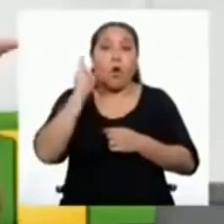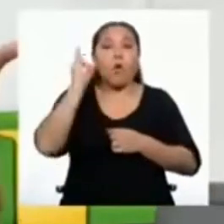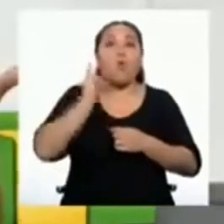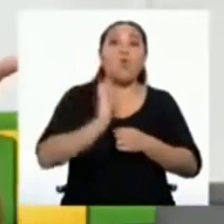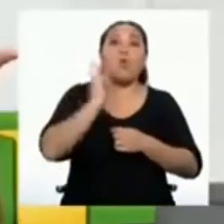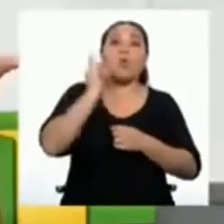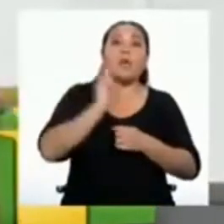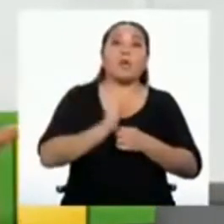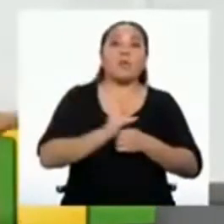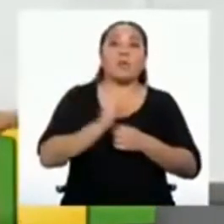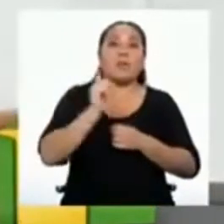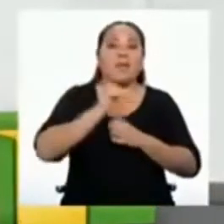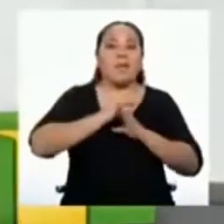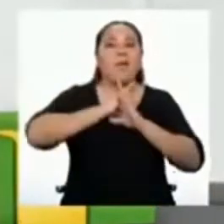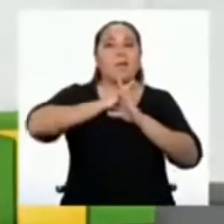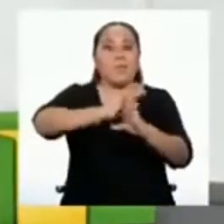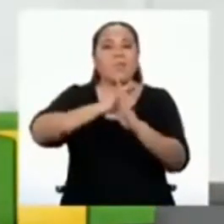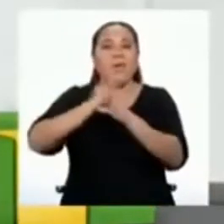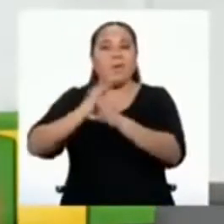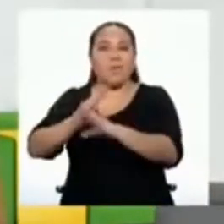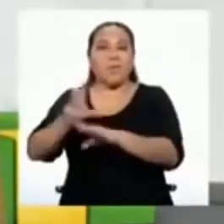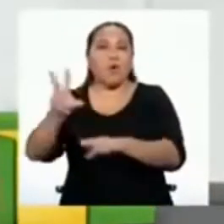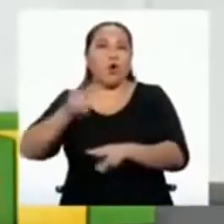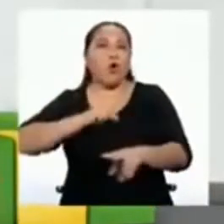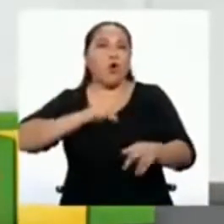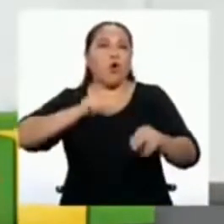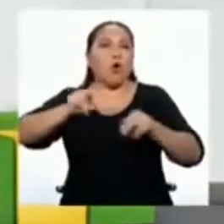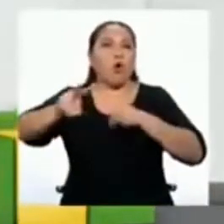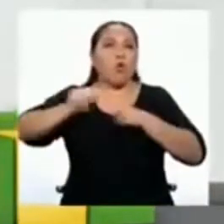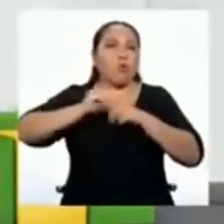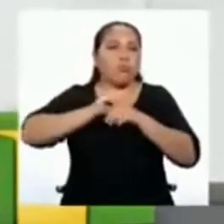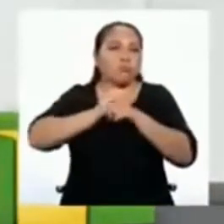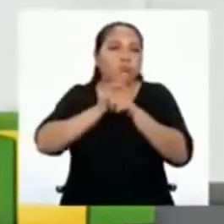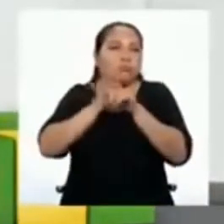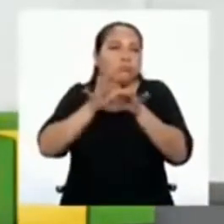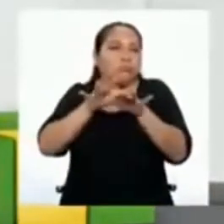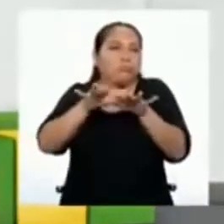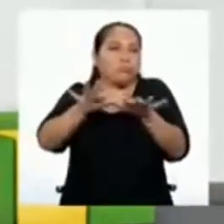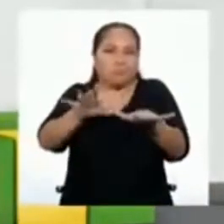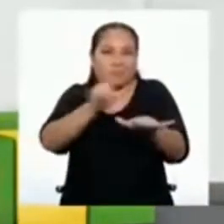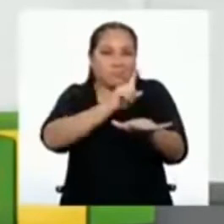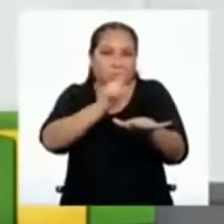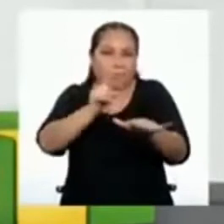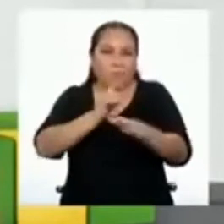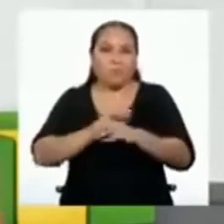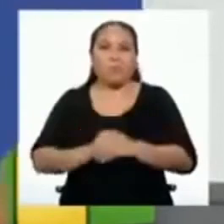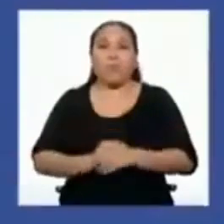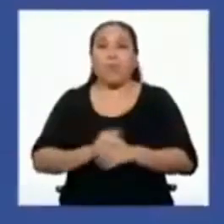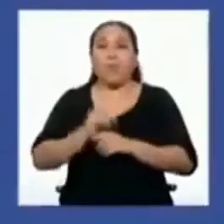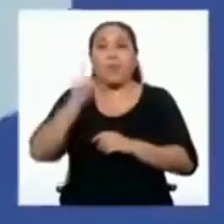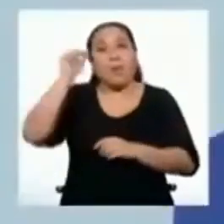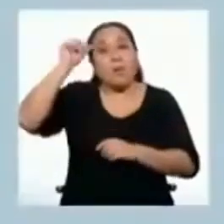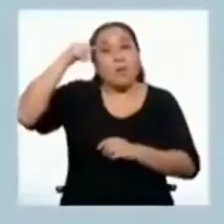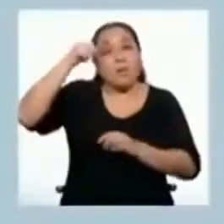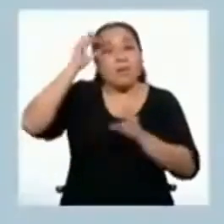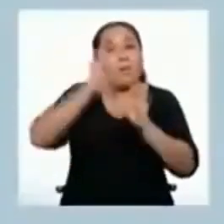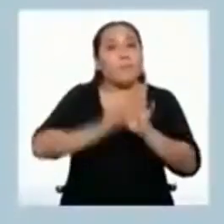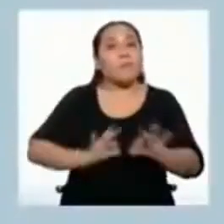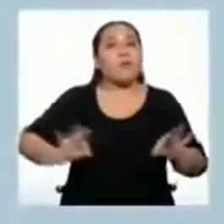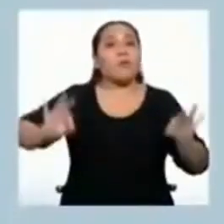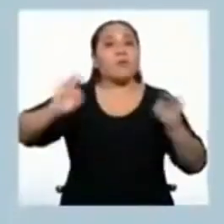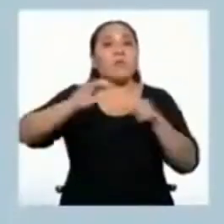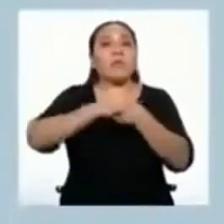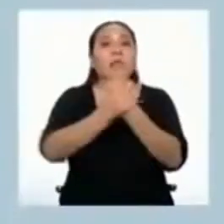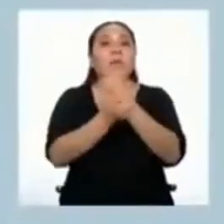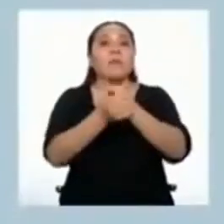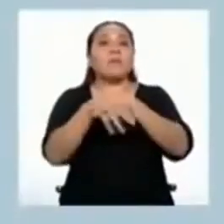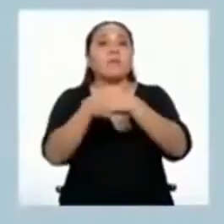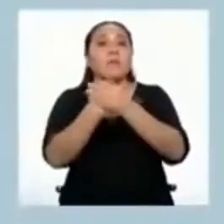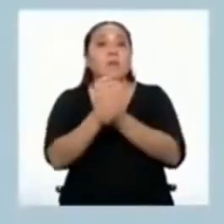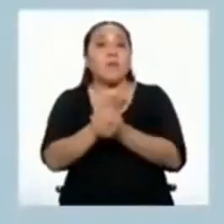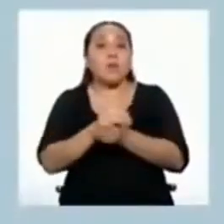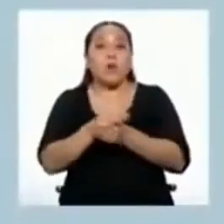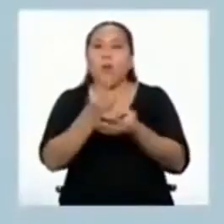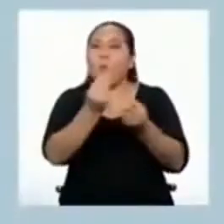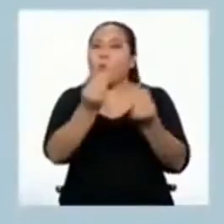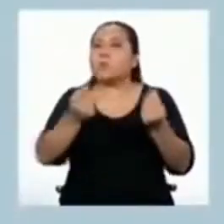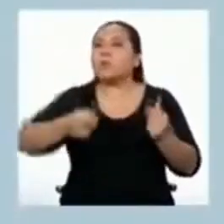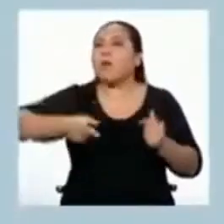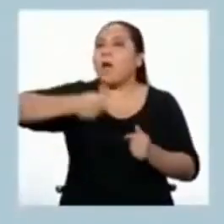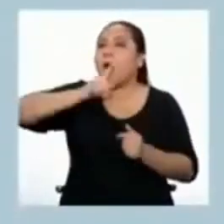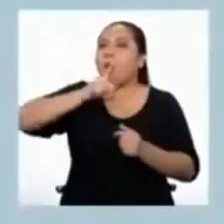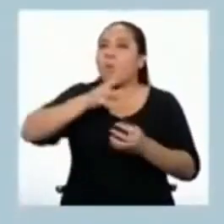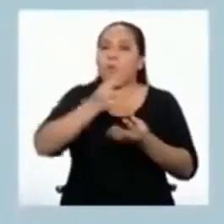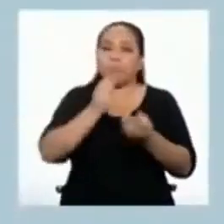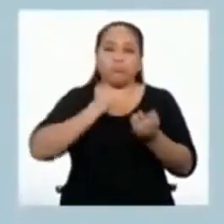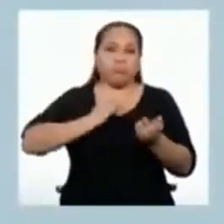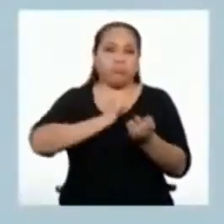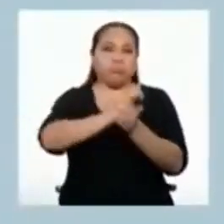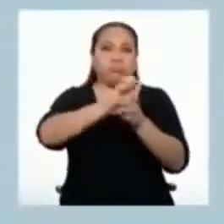contagios continúen aumentando. Además, les recuerdo que es muy importante lavarse las manos constantemente con abundante agua y